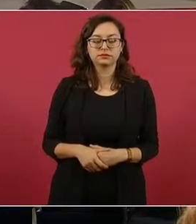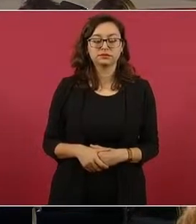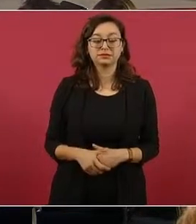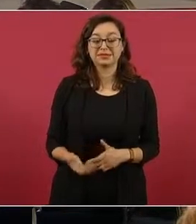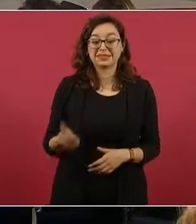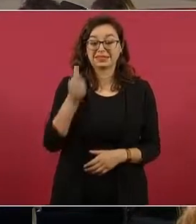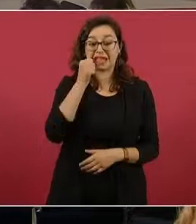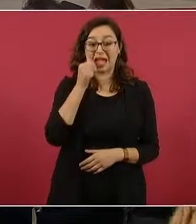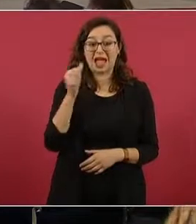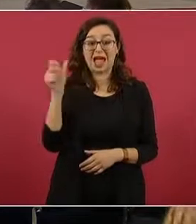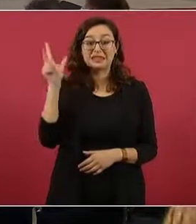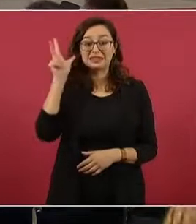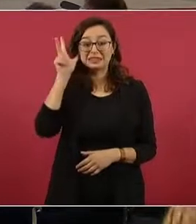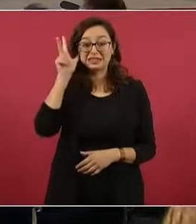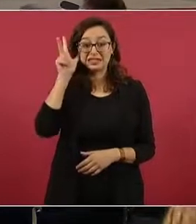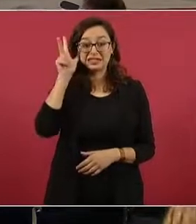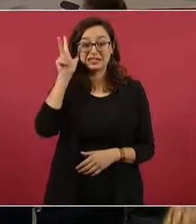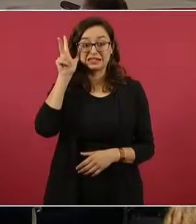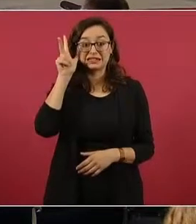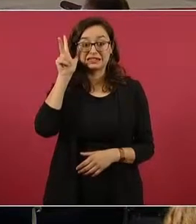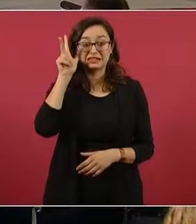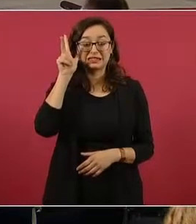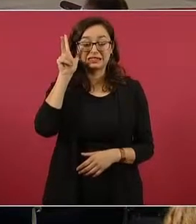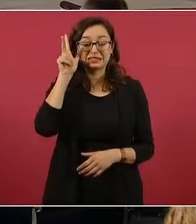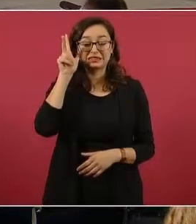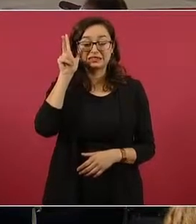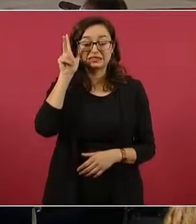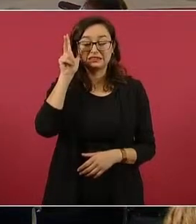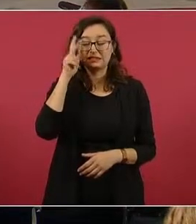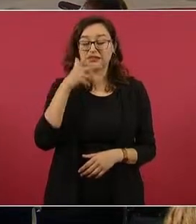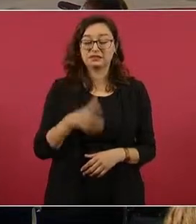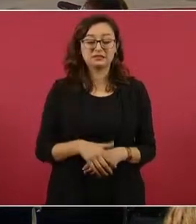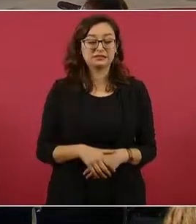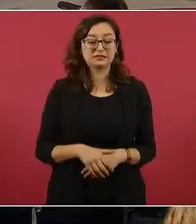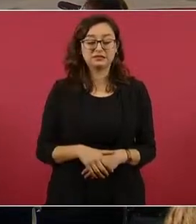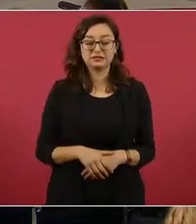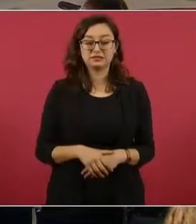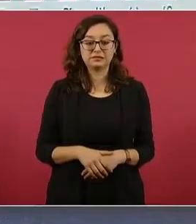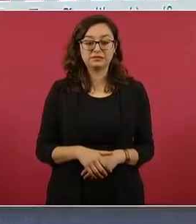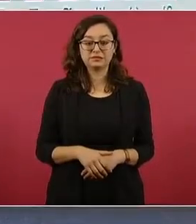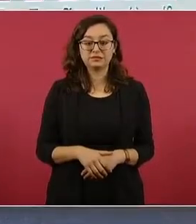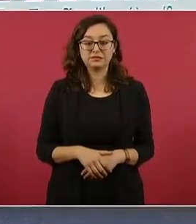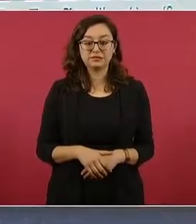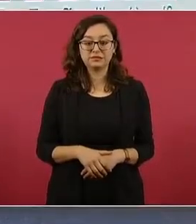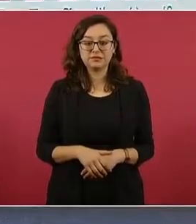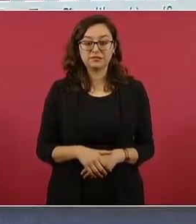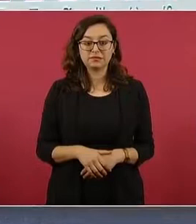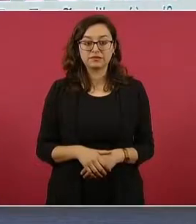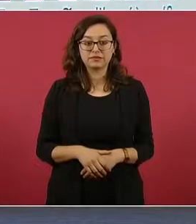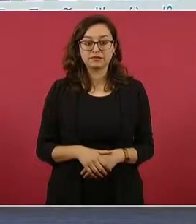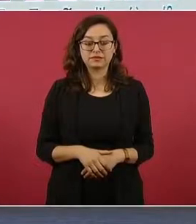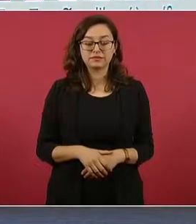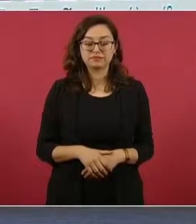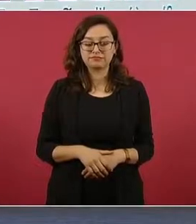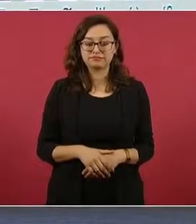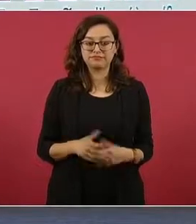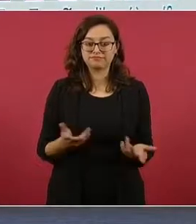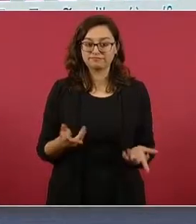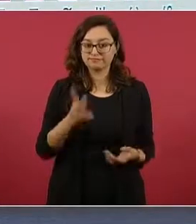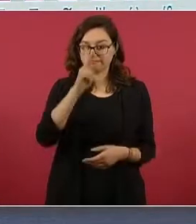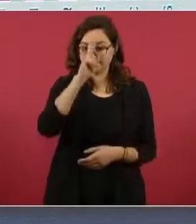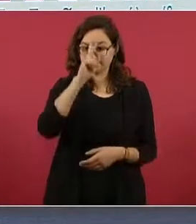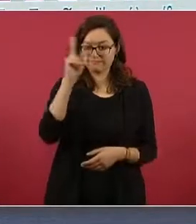fue lo del enfrentamiento, la